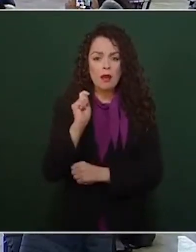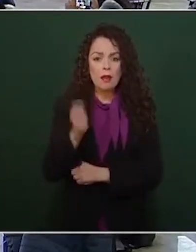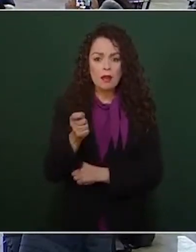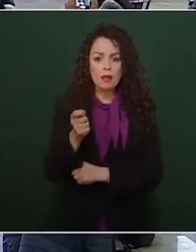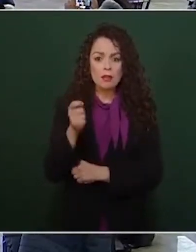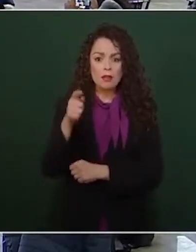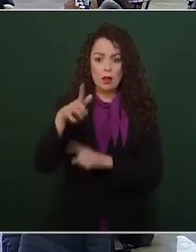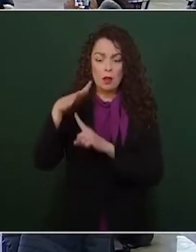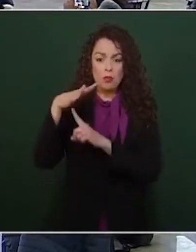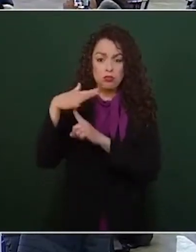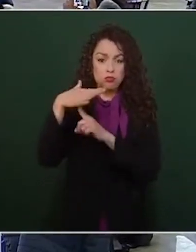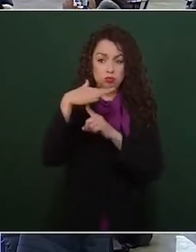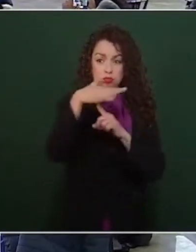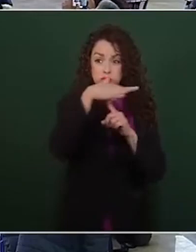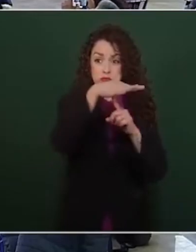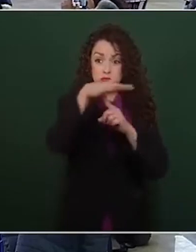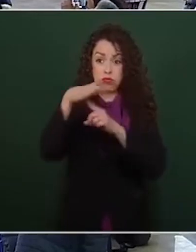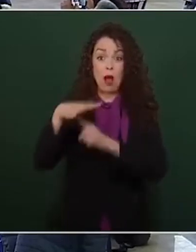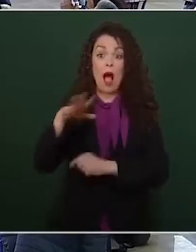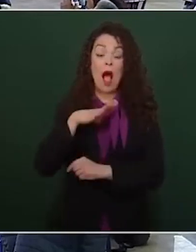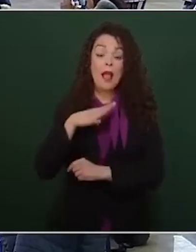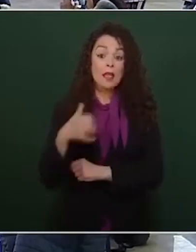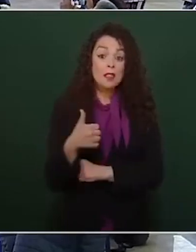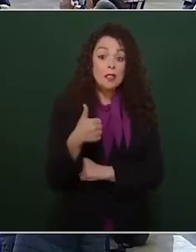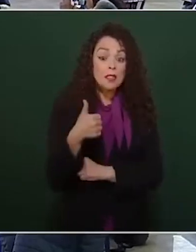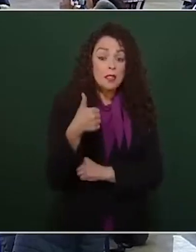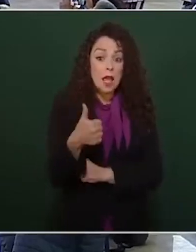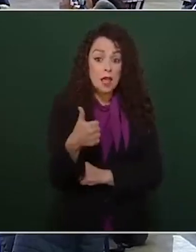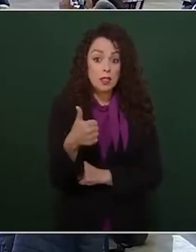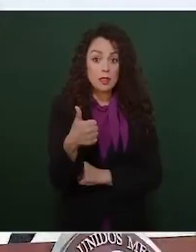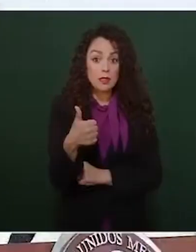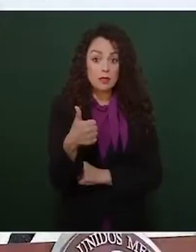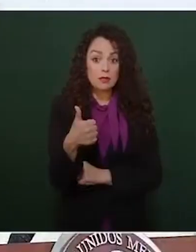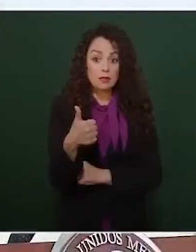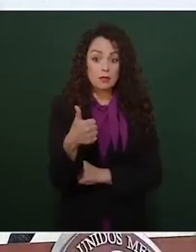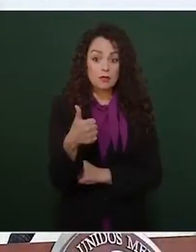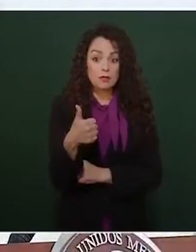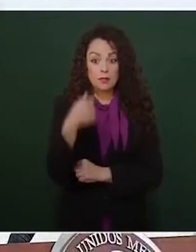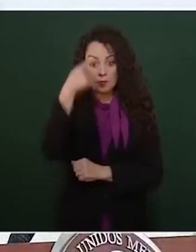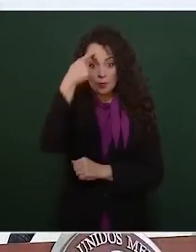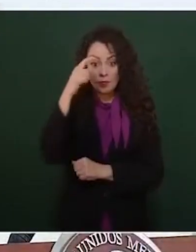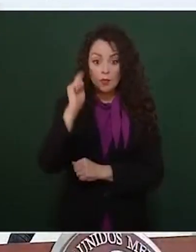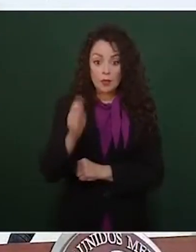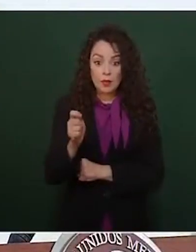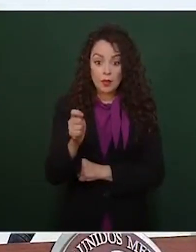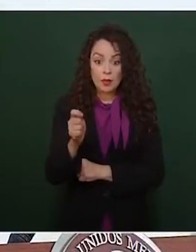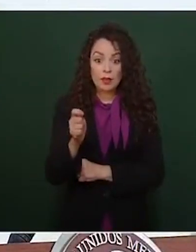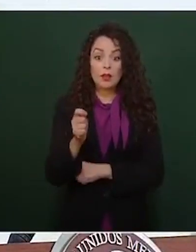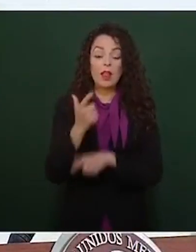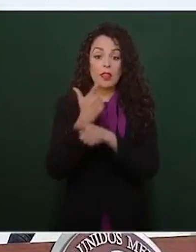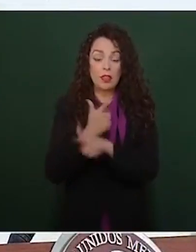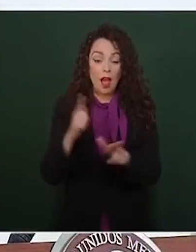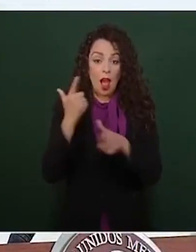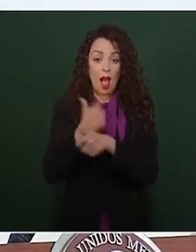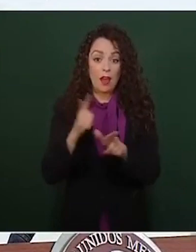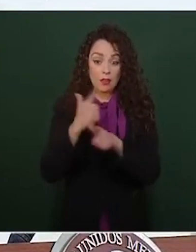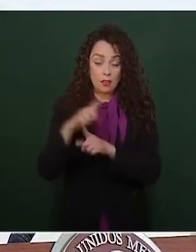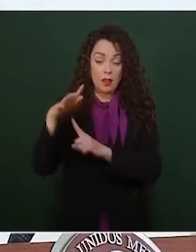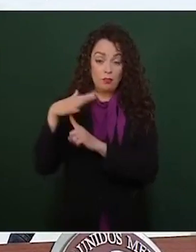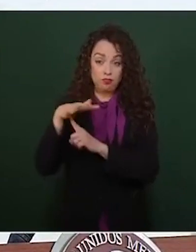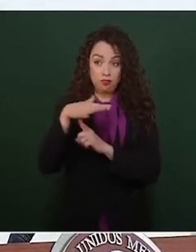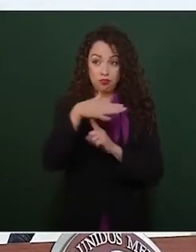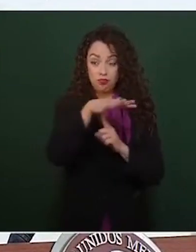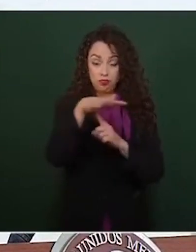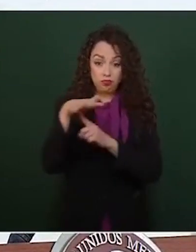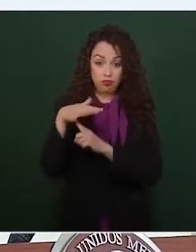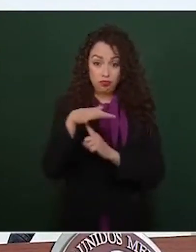helicópteros, seis helicópteros, que van a prestar el servicio de taxi aéreo aquí en la instalación. Entonces,